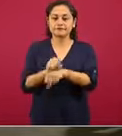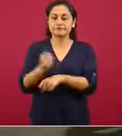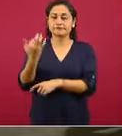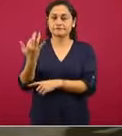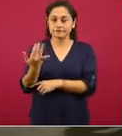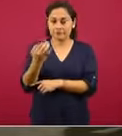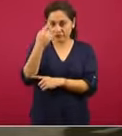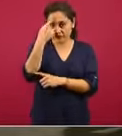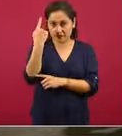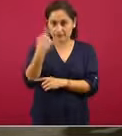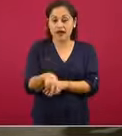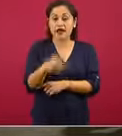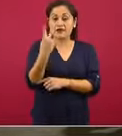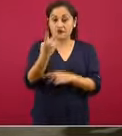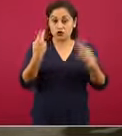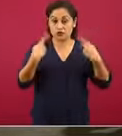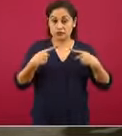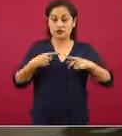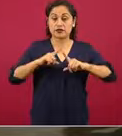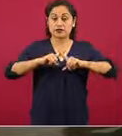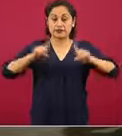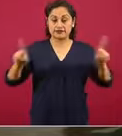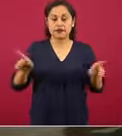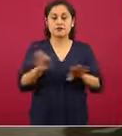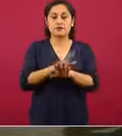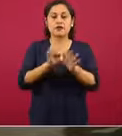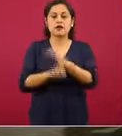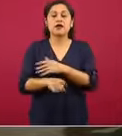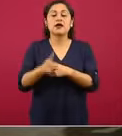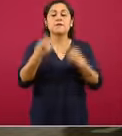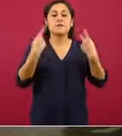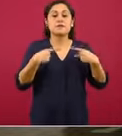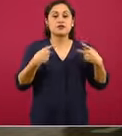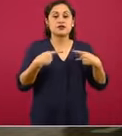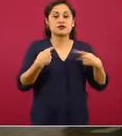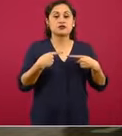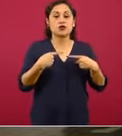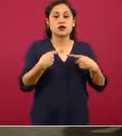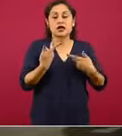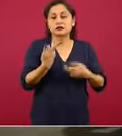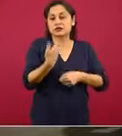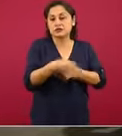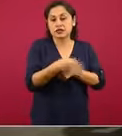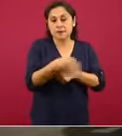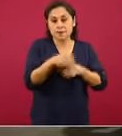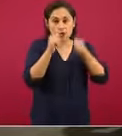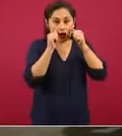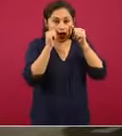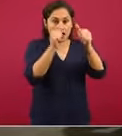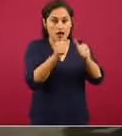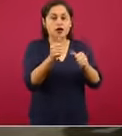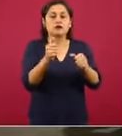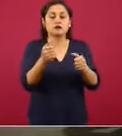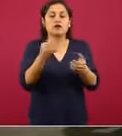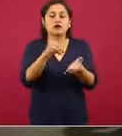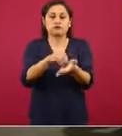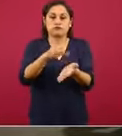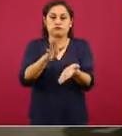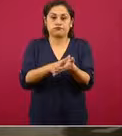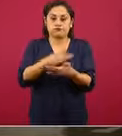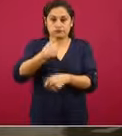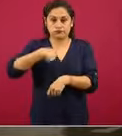grupos de pacientes. Los pacientes que se atendieron de manera ambulatoria, es decir, nosotros tenemos el registro en el sistema de vigilancia